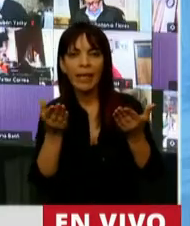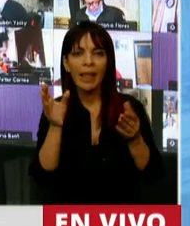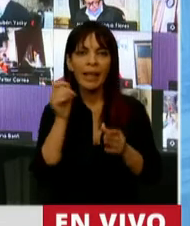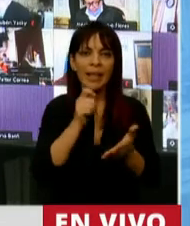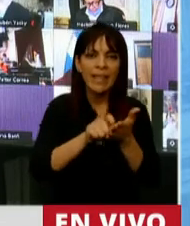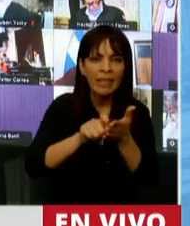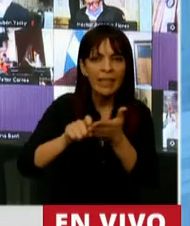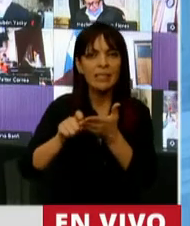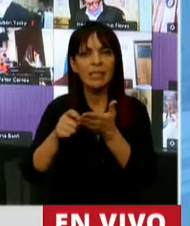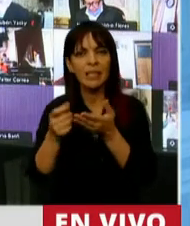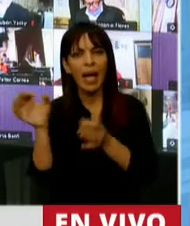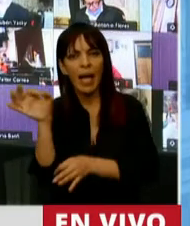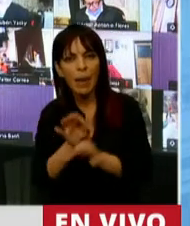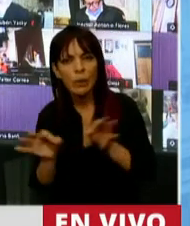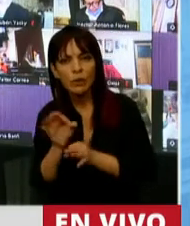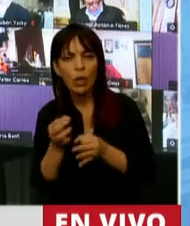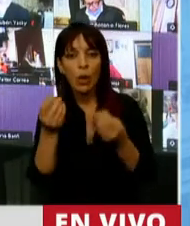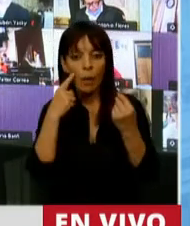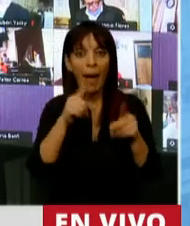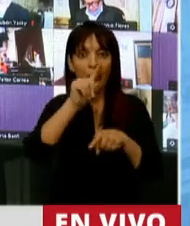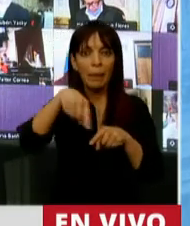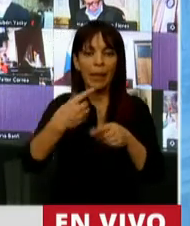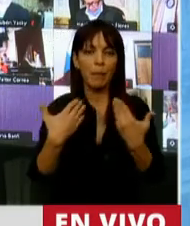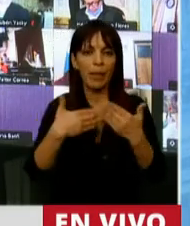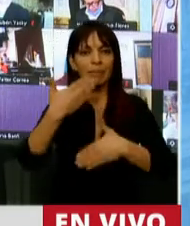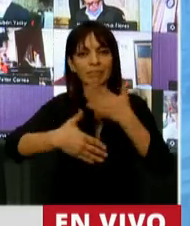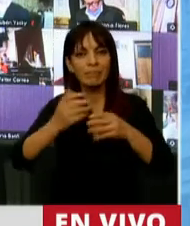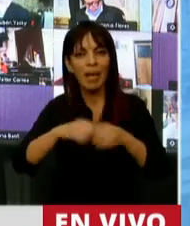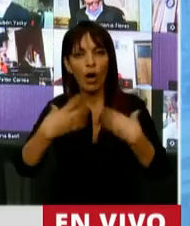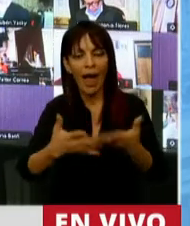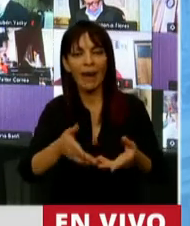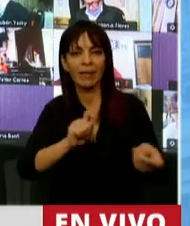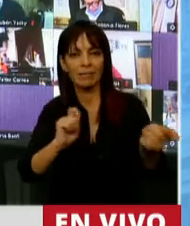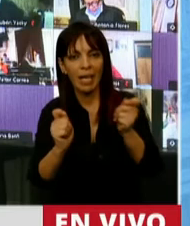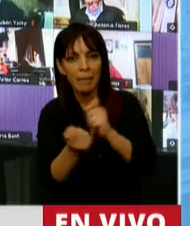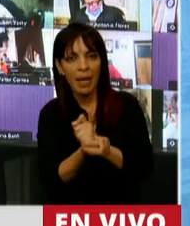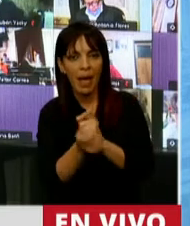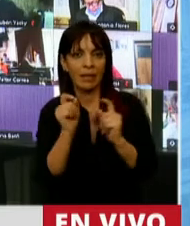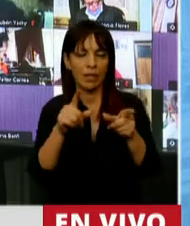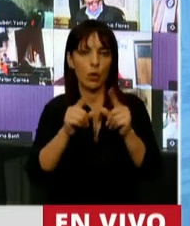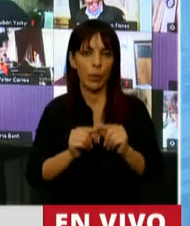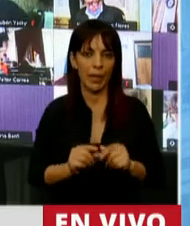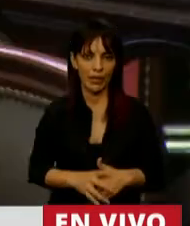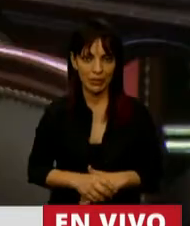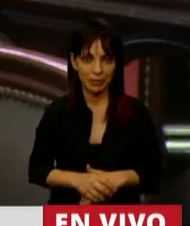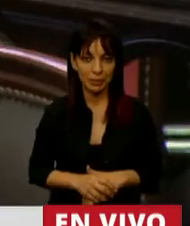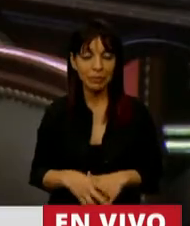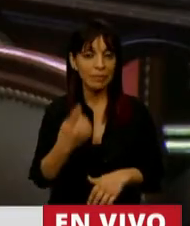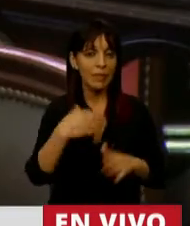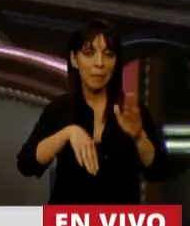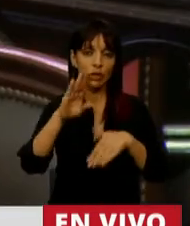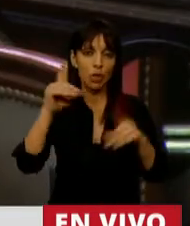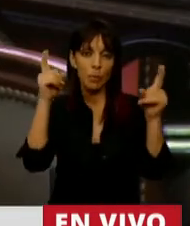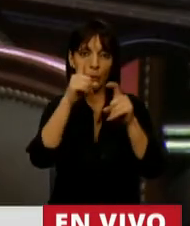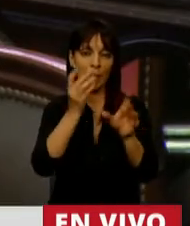por eso es necesario evaluar, para poder corregir y poder mejorar estos números. Uno de los grandes problemas